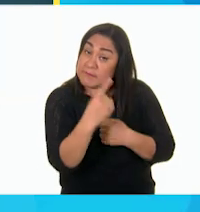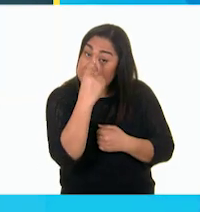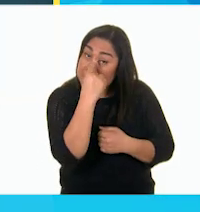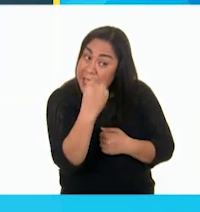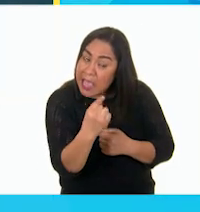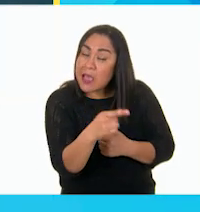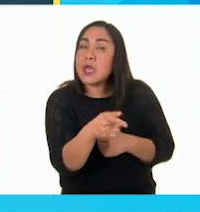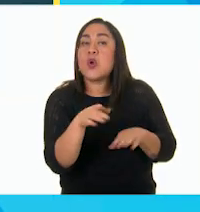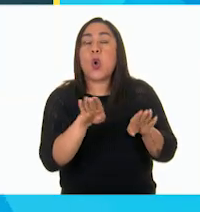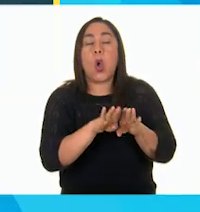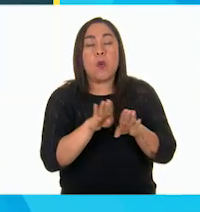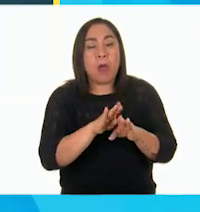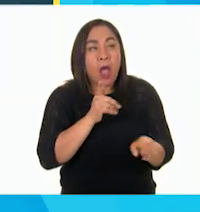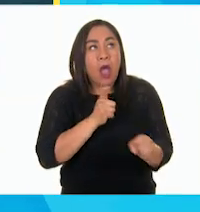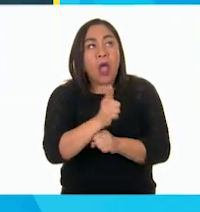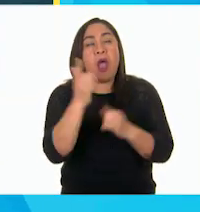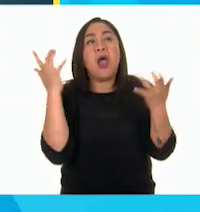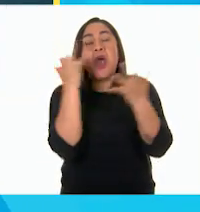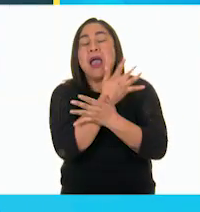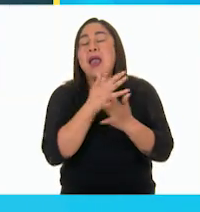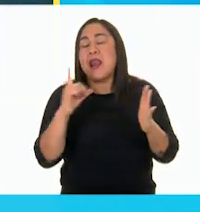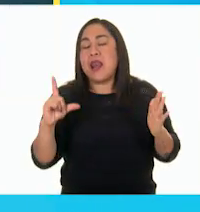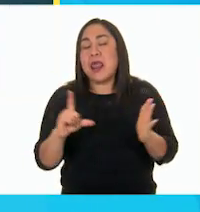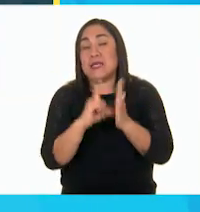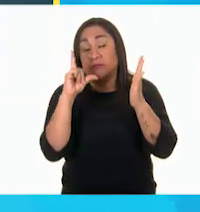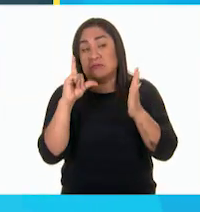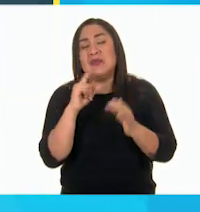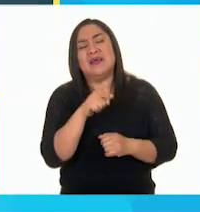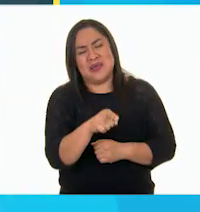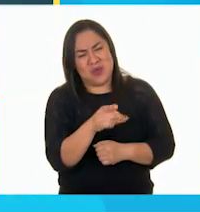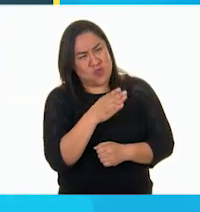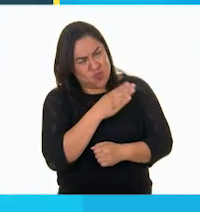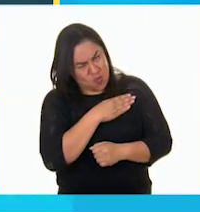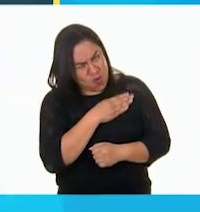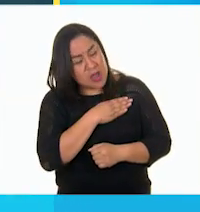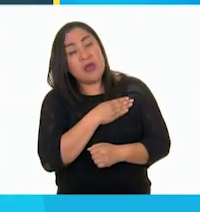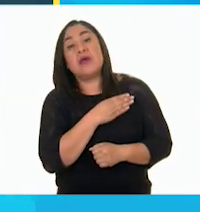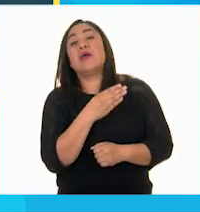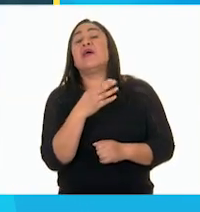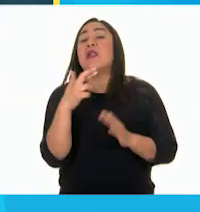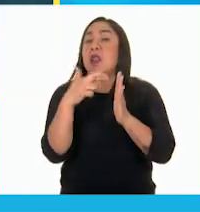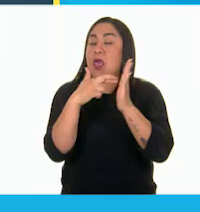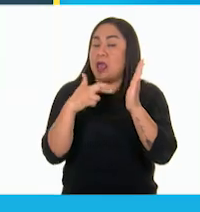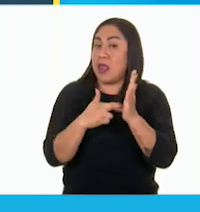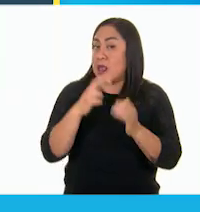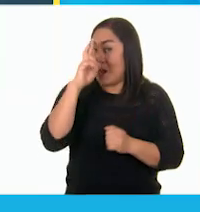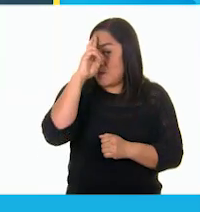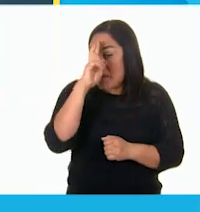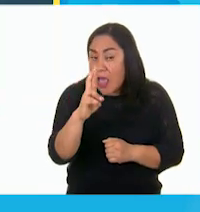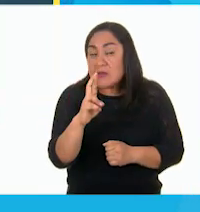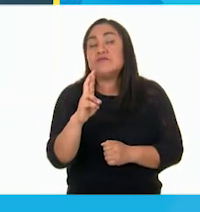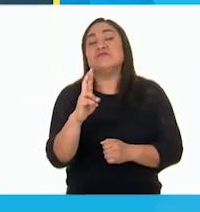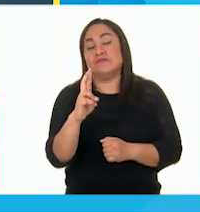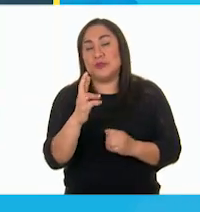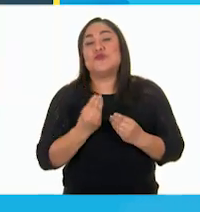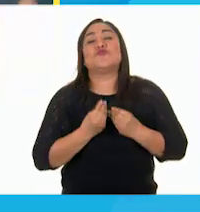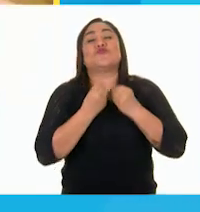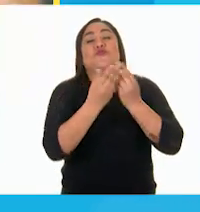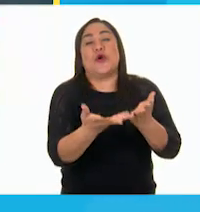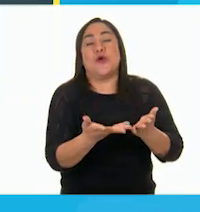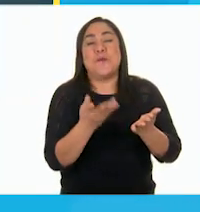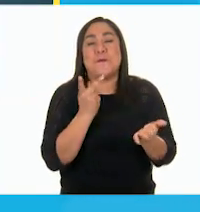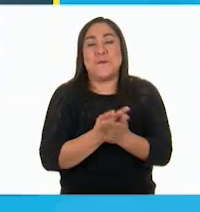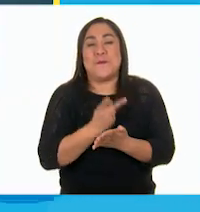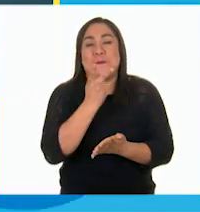había aprendido al fin la lección. Que era un niño bueno, que respetaba las reglas. Y que por eso, recibiría un premio.